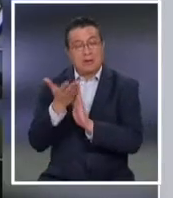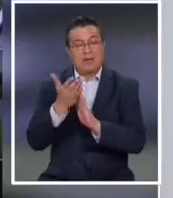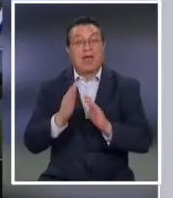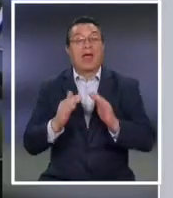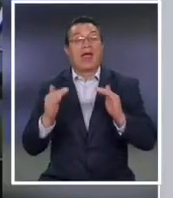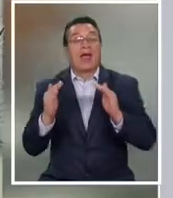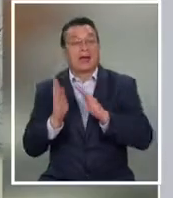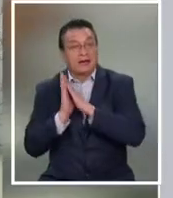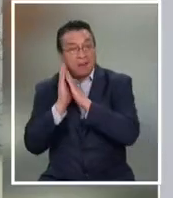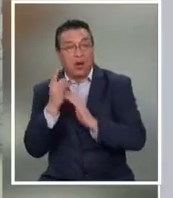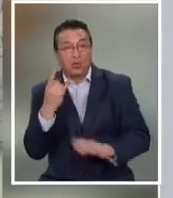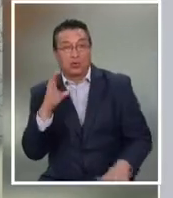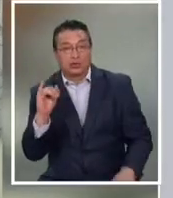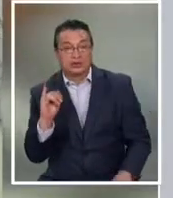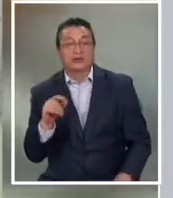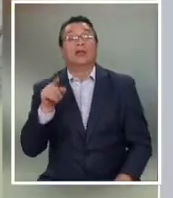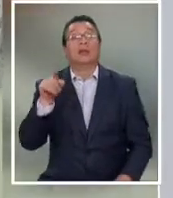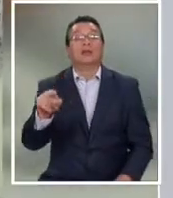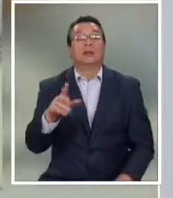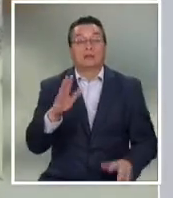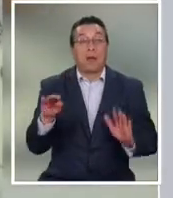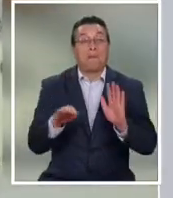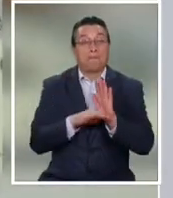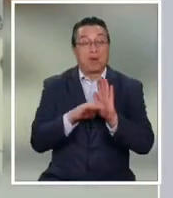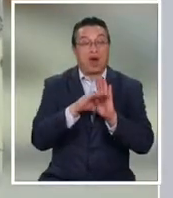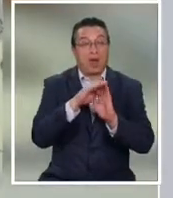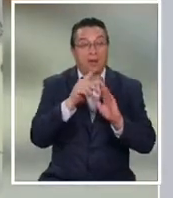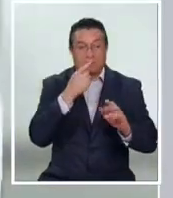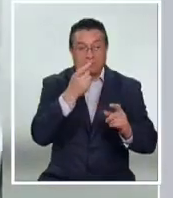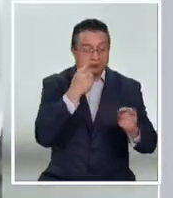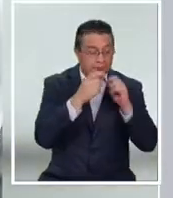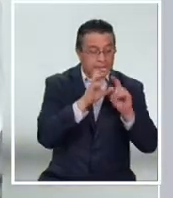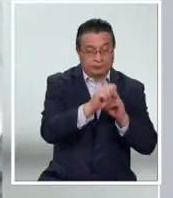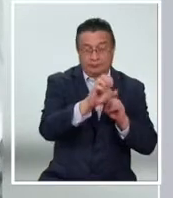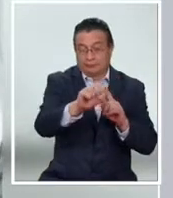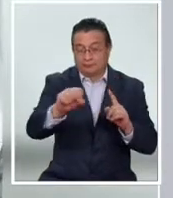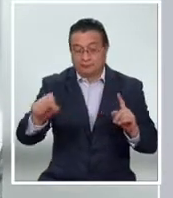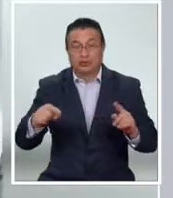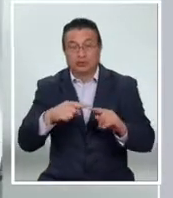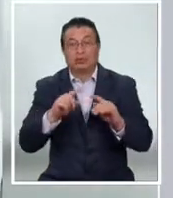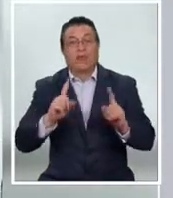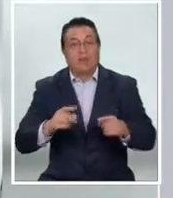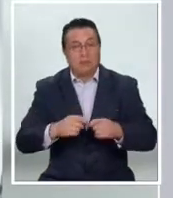críticas. En el fortalecimiento del programa de testeo, trazabilidad y aislamiento.